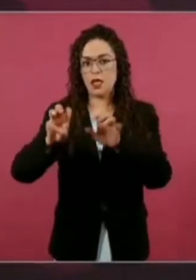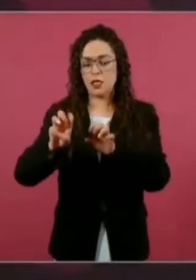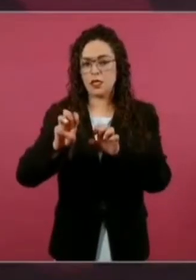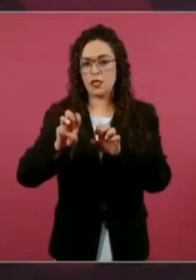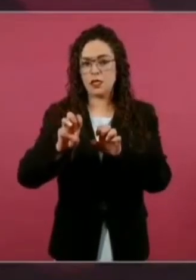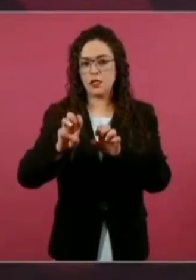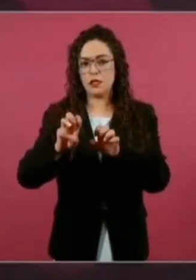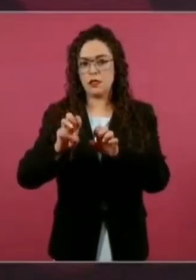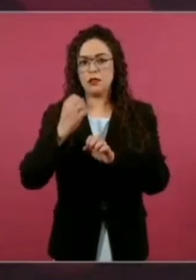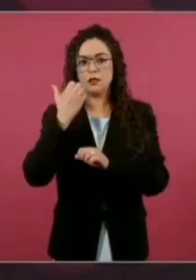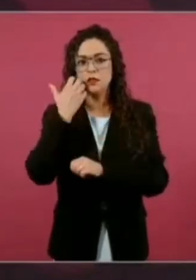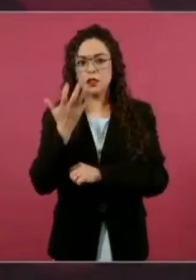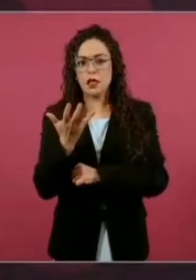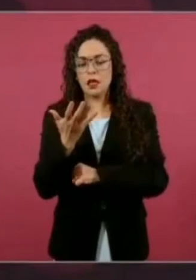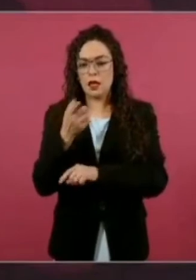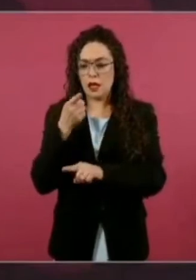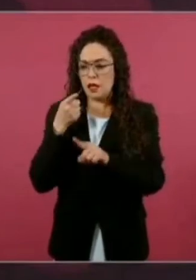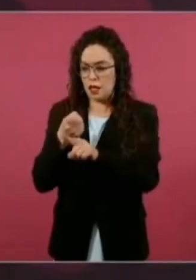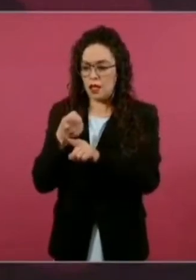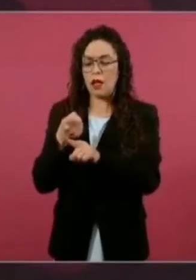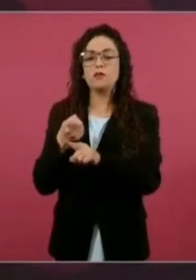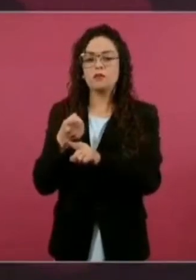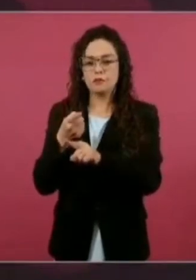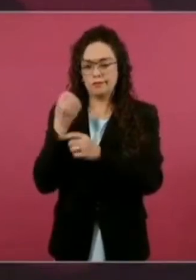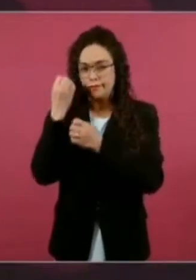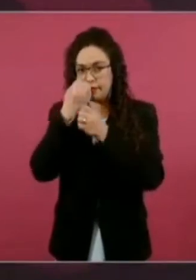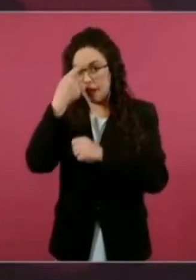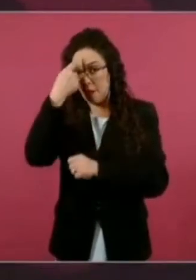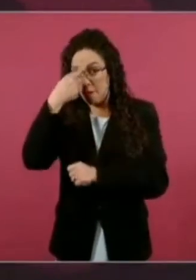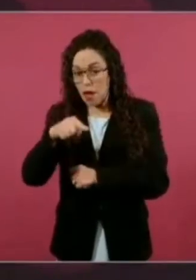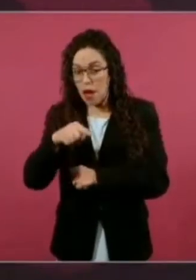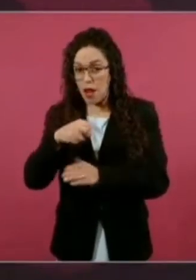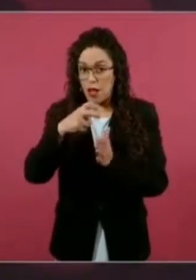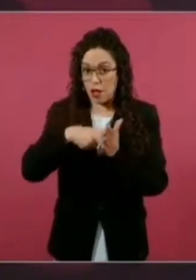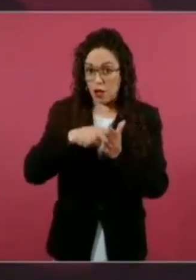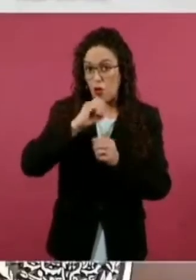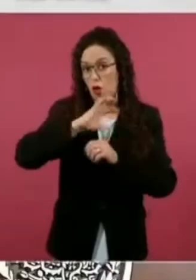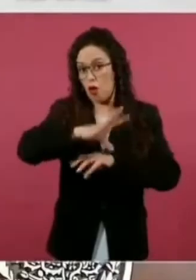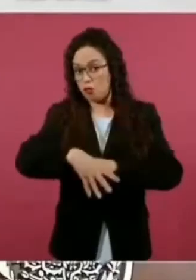y suben